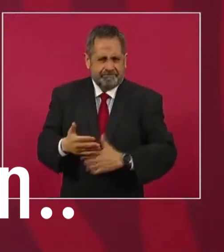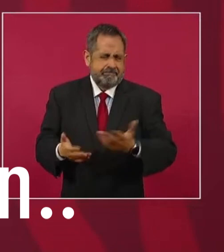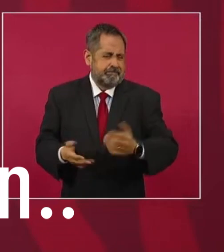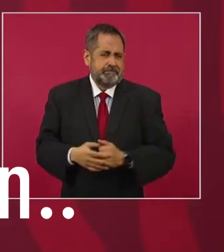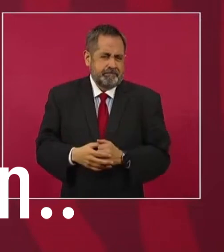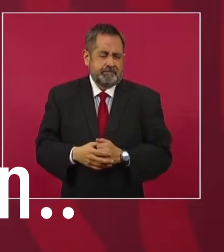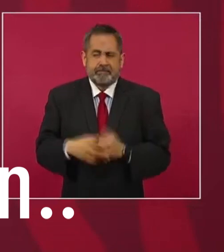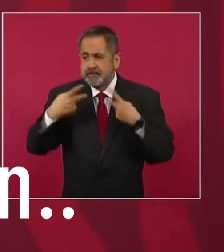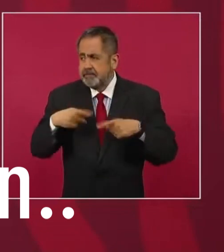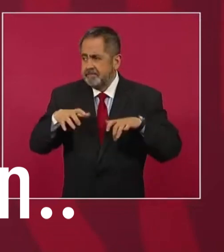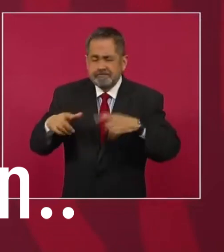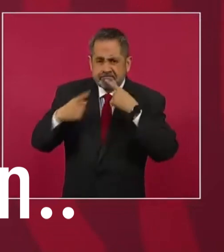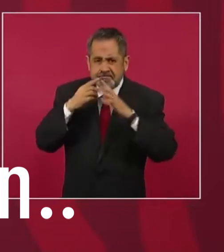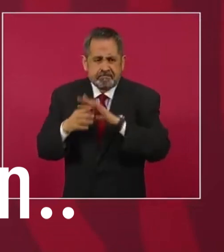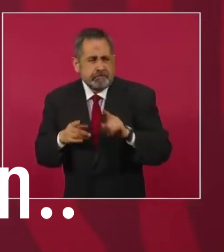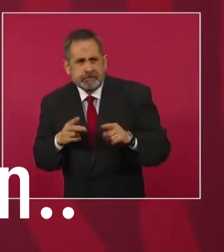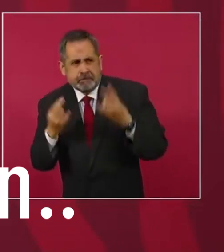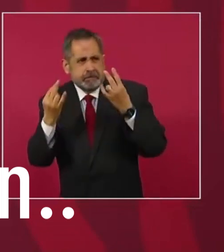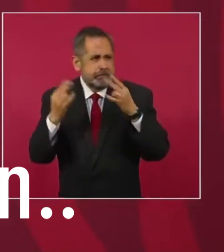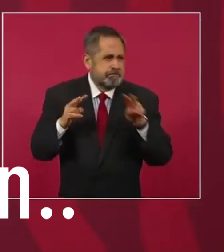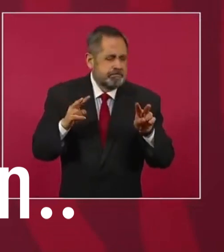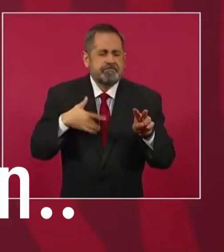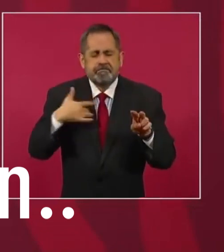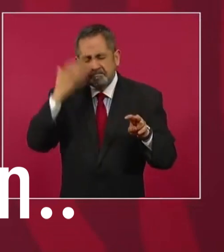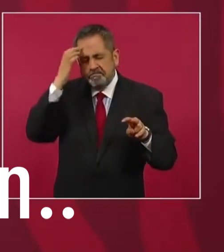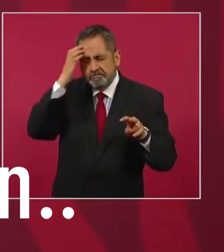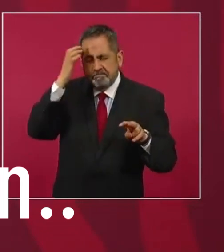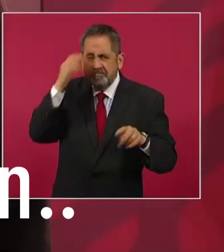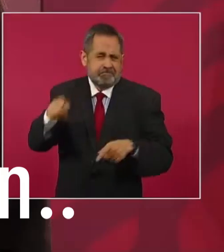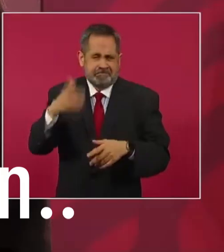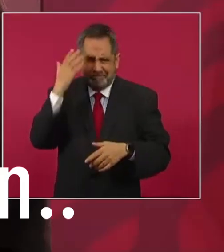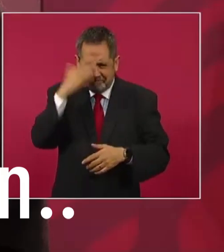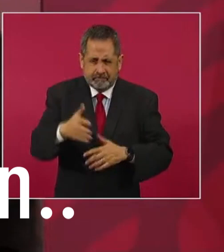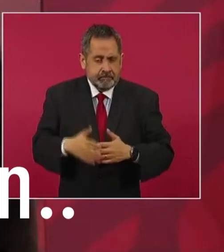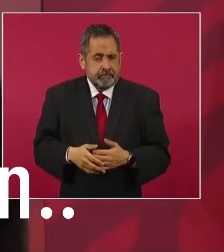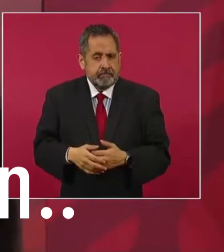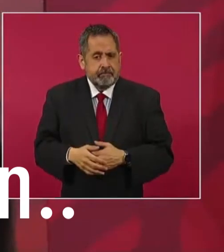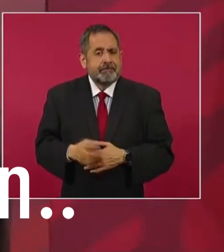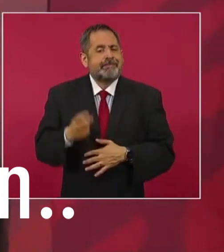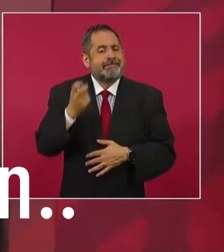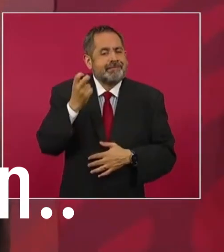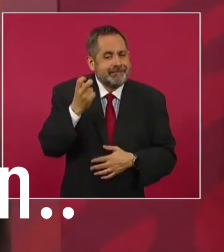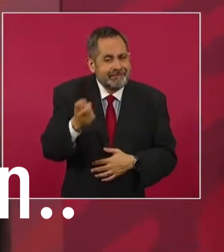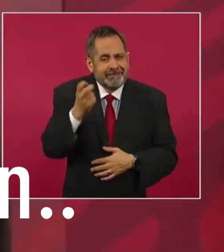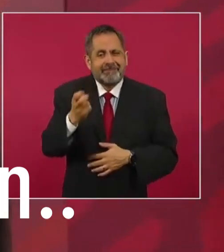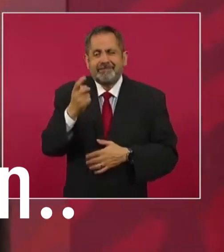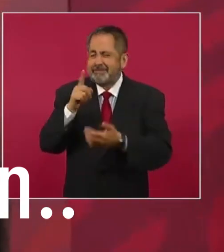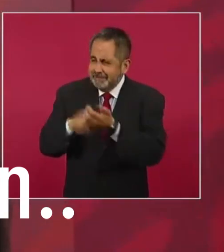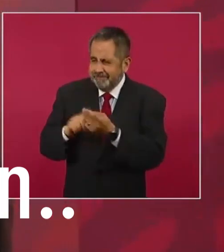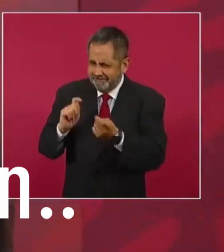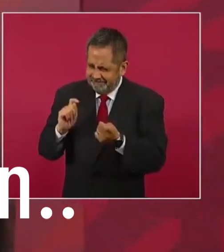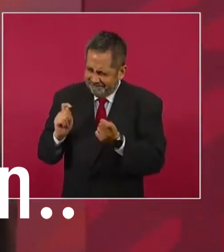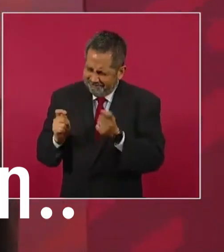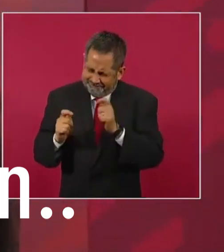La gente está muy consciente. En eso ha consistido en esencia el cambio,